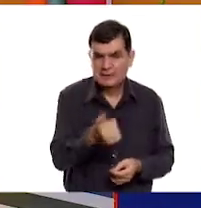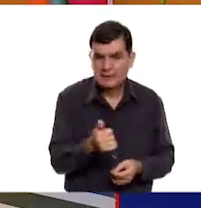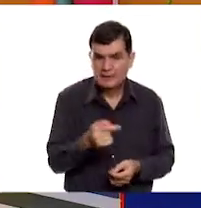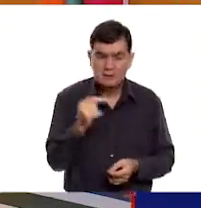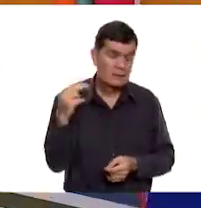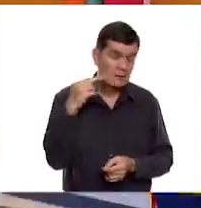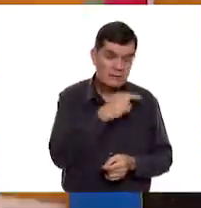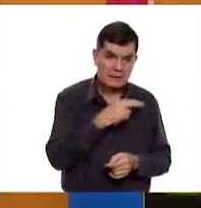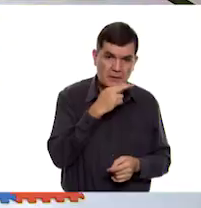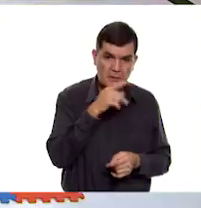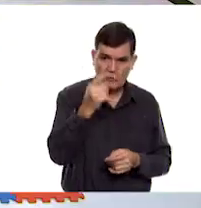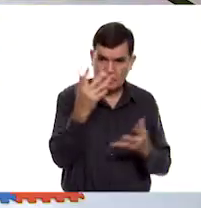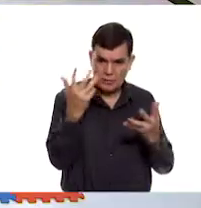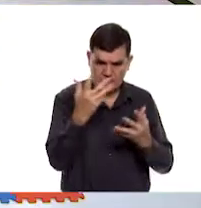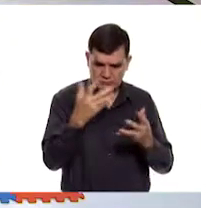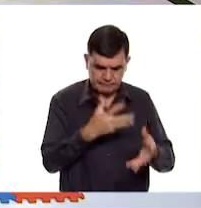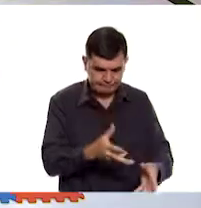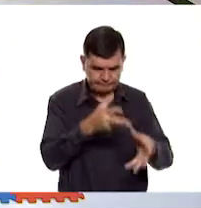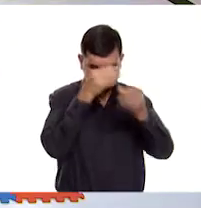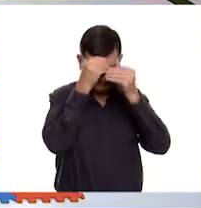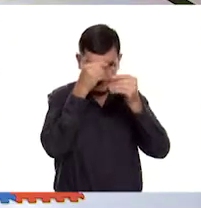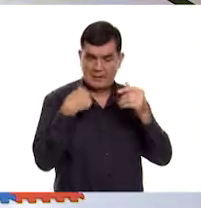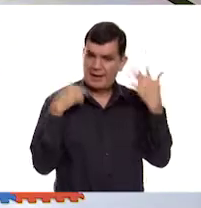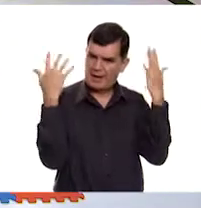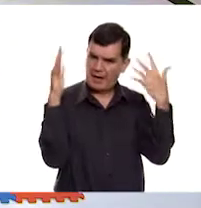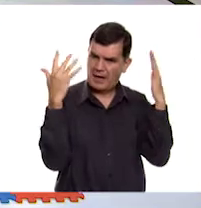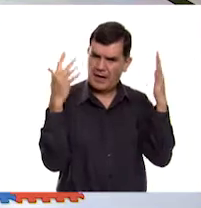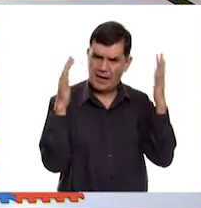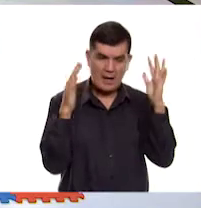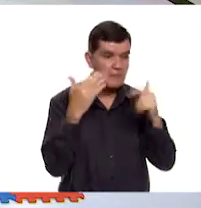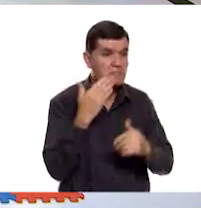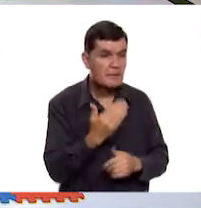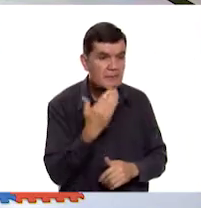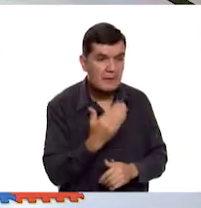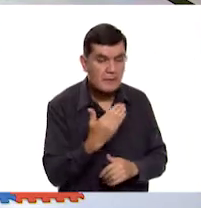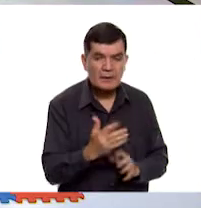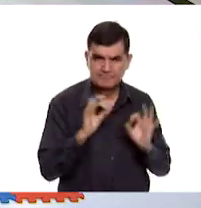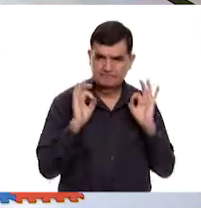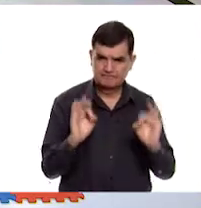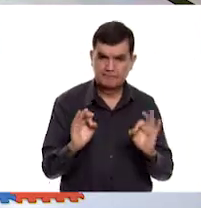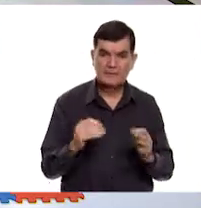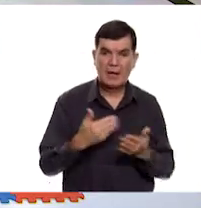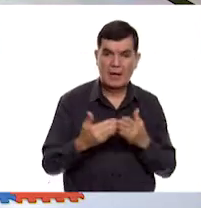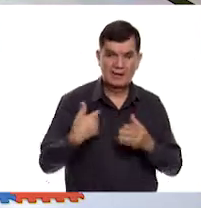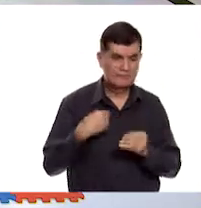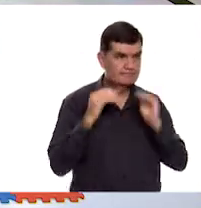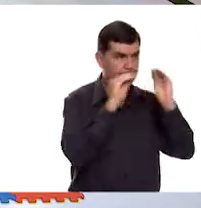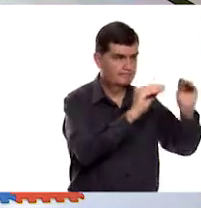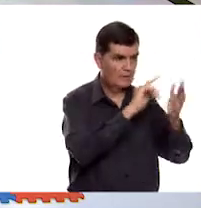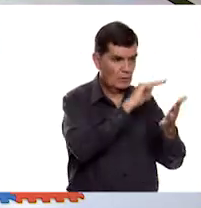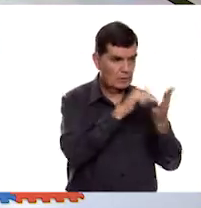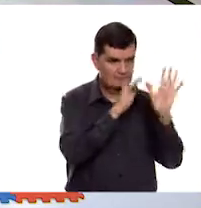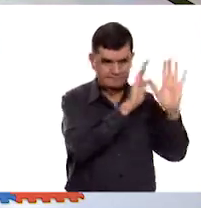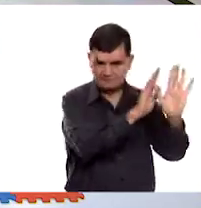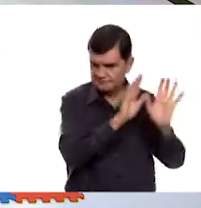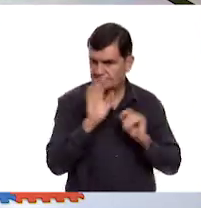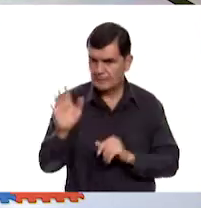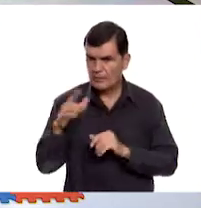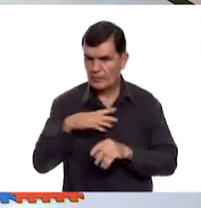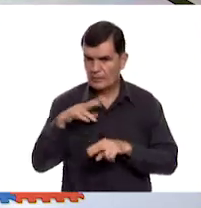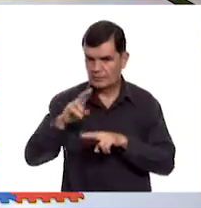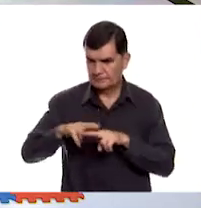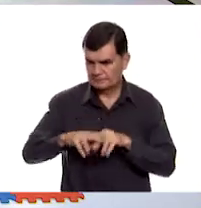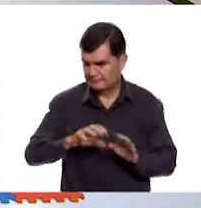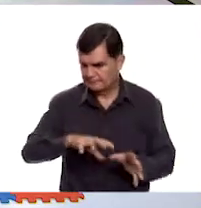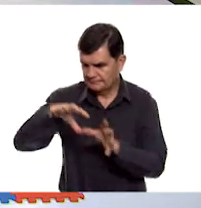muy rápido de hacer tuyo el aprendizaje. Aplausos, Pilar. Muy bien. A ver, voy a ponerlo en su lugar. Muy bien, Pilar. Y yo te ayudo